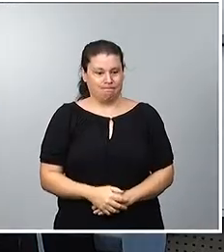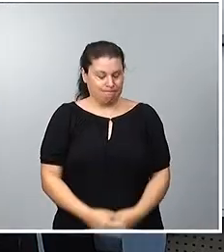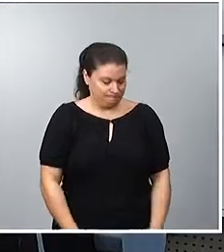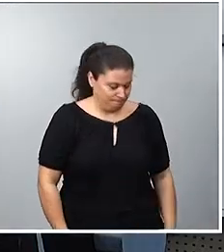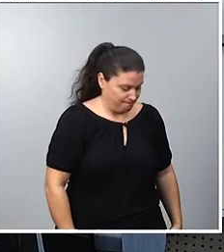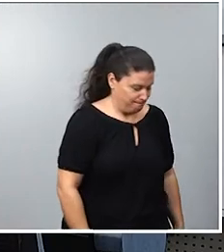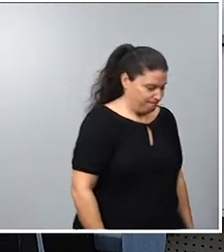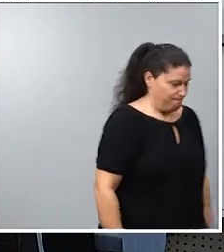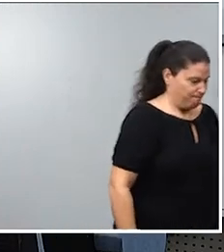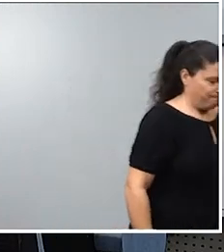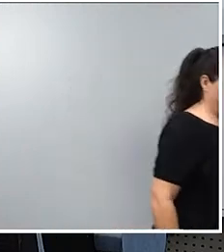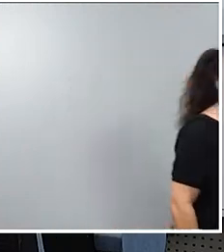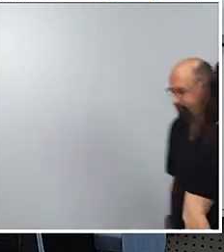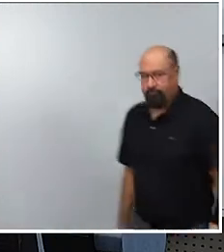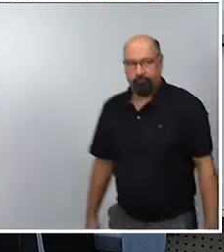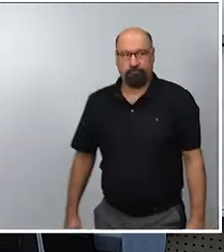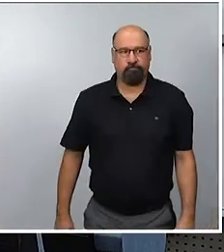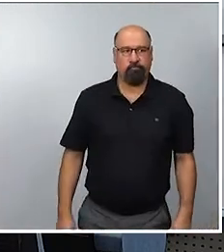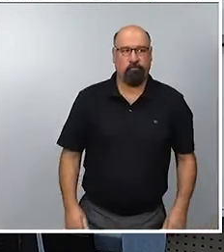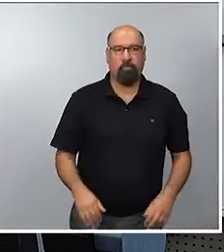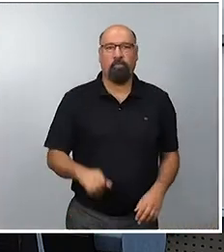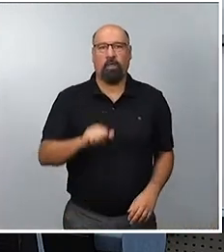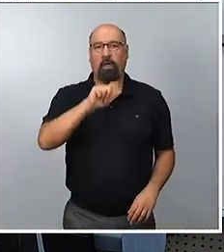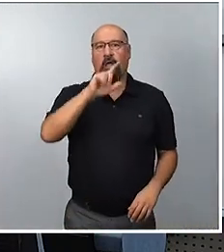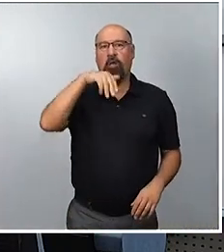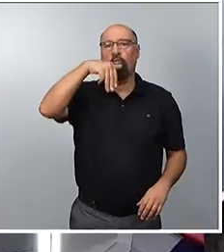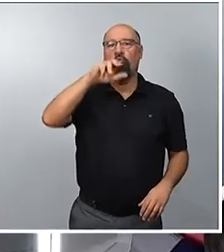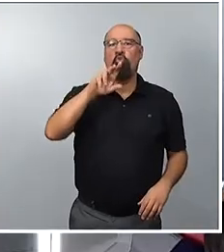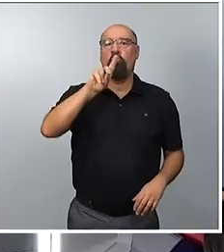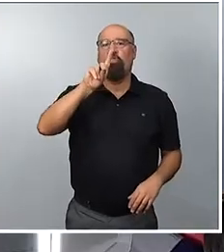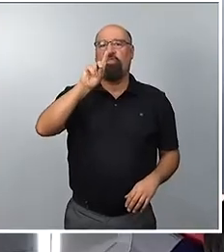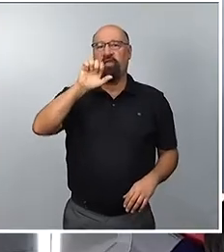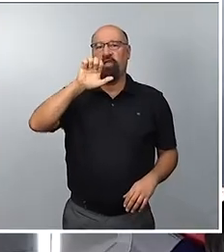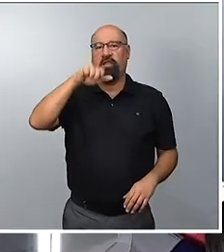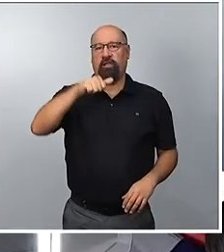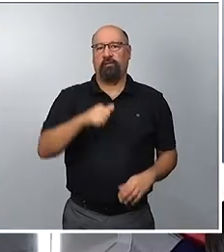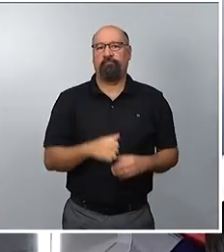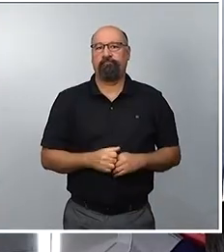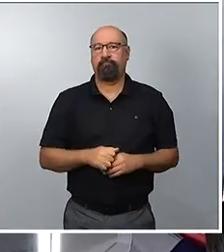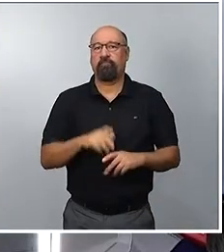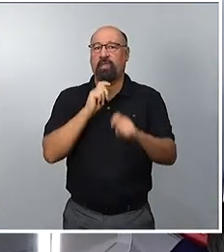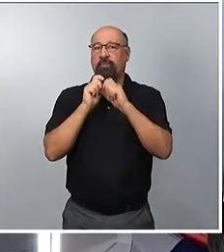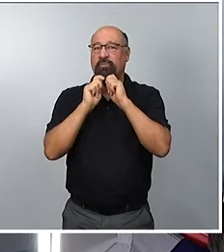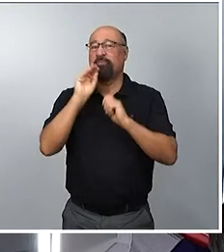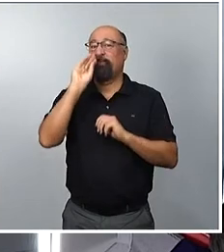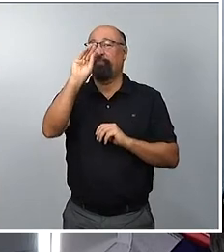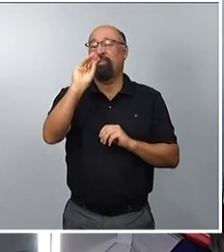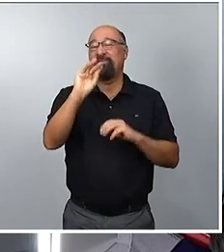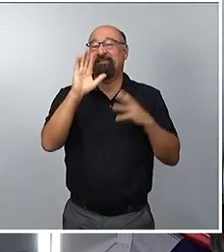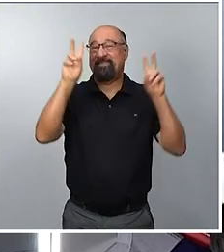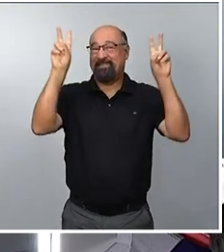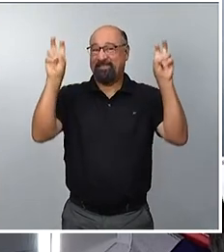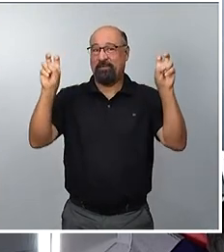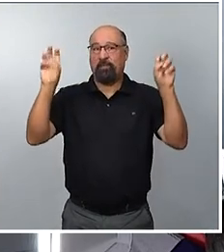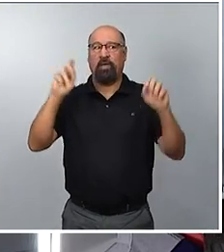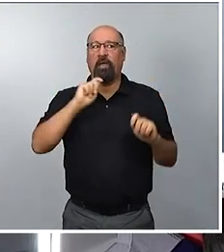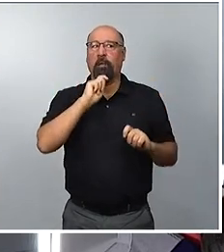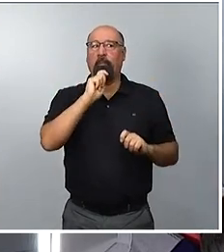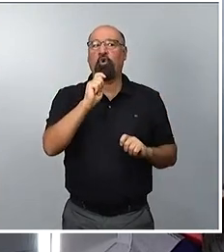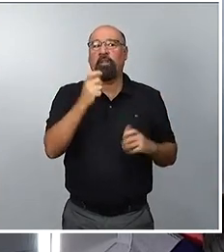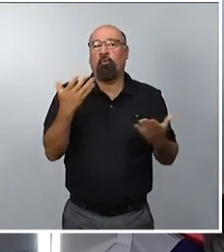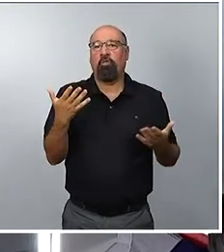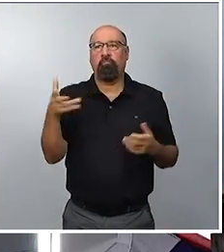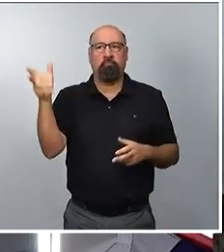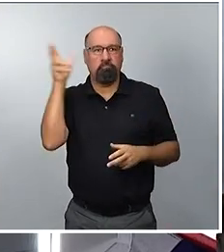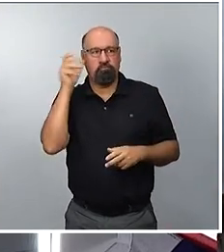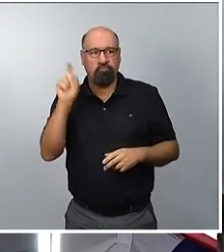Amudena. Gracias. Buenas tardes. Ana, por favor, sobre la reunión de mañana en el congreso, quería preguntarle